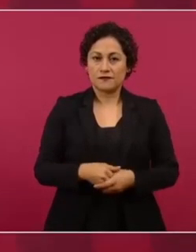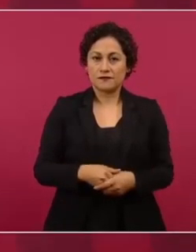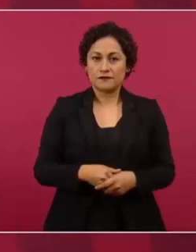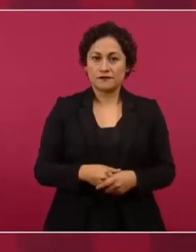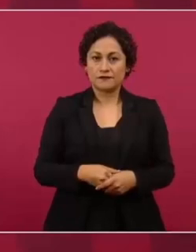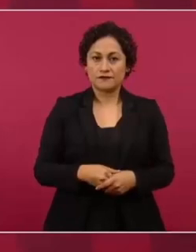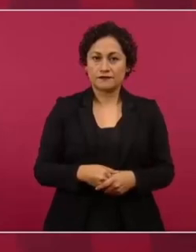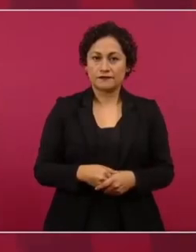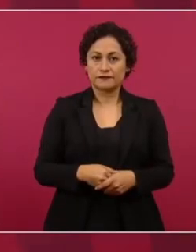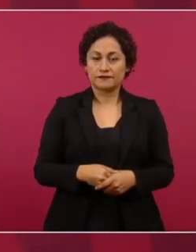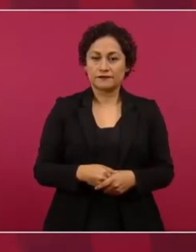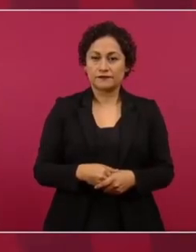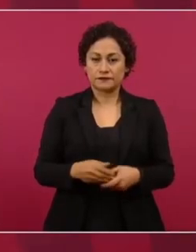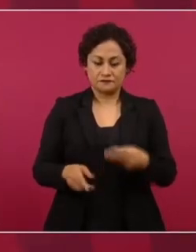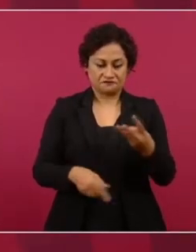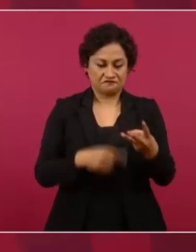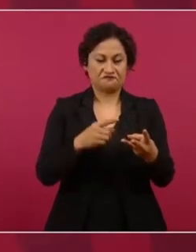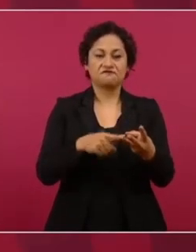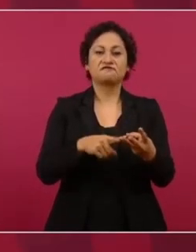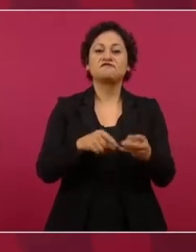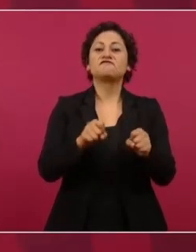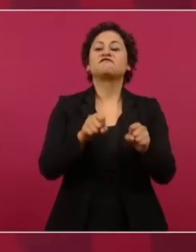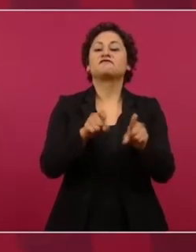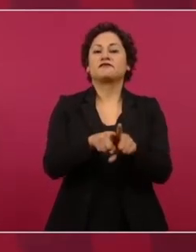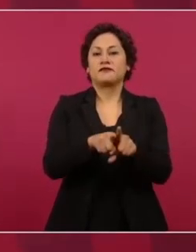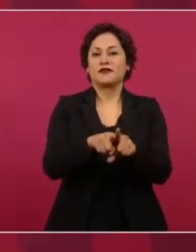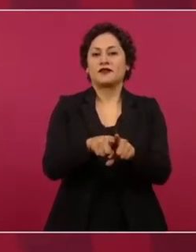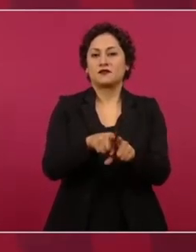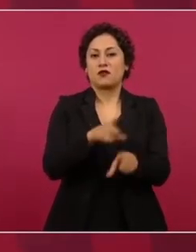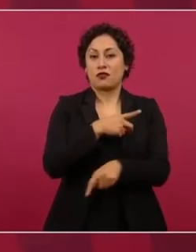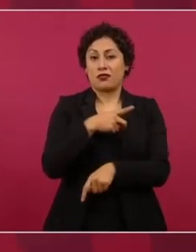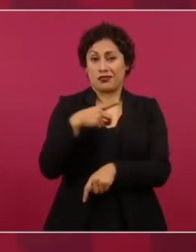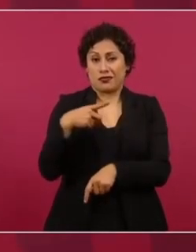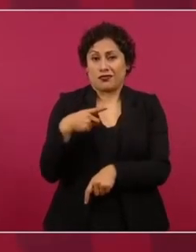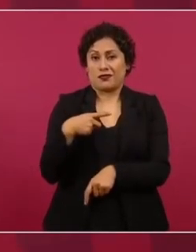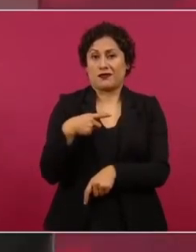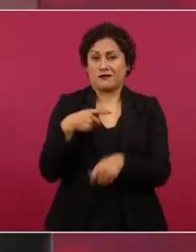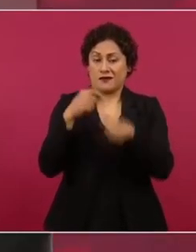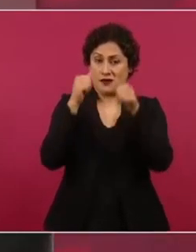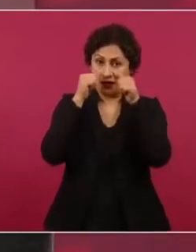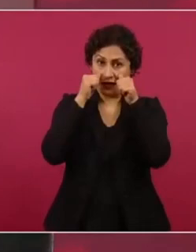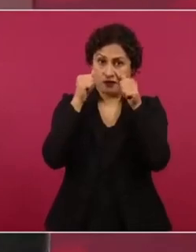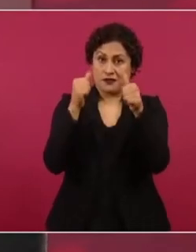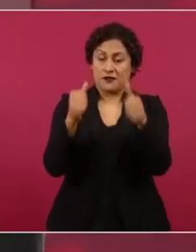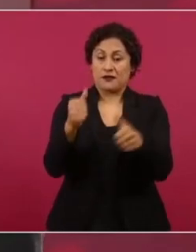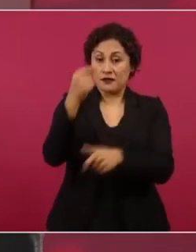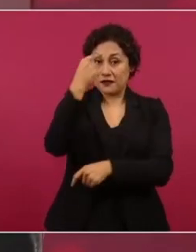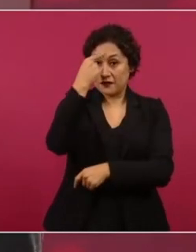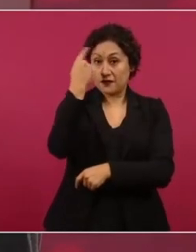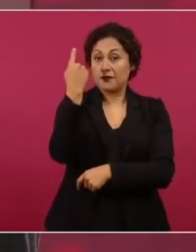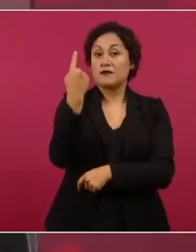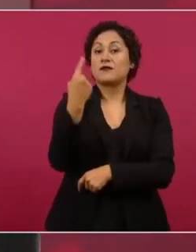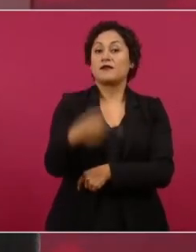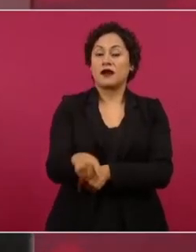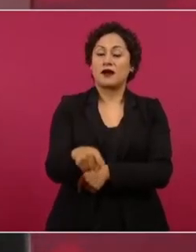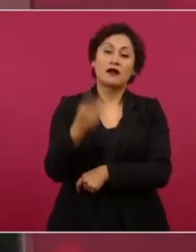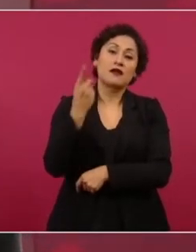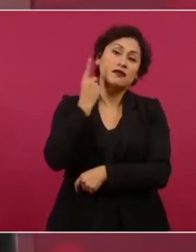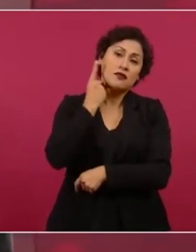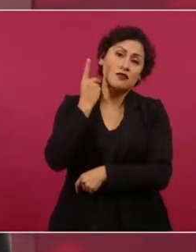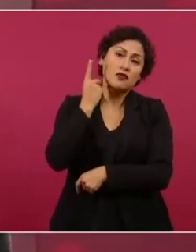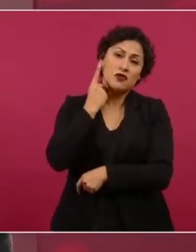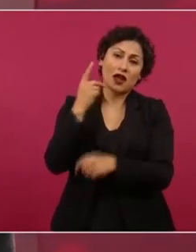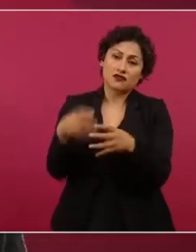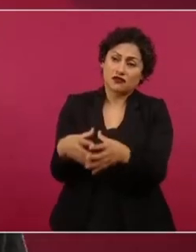que no haya tantos diputados,